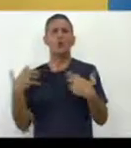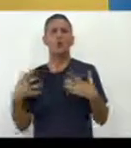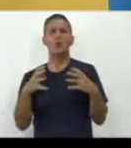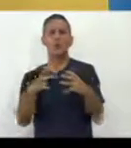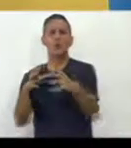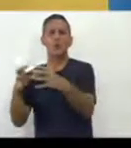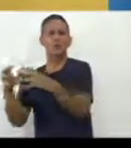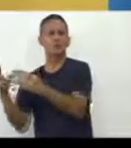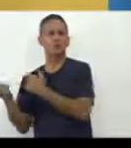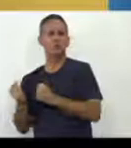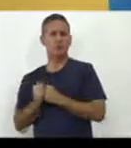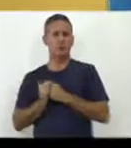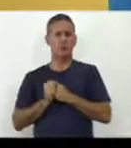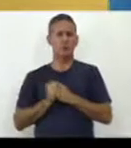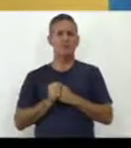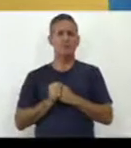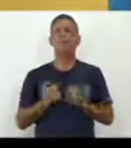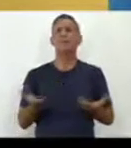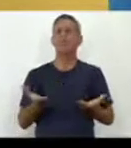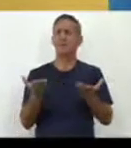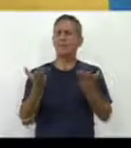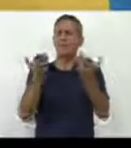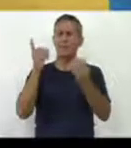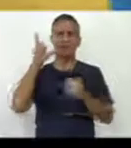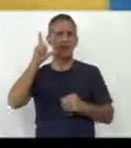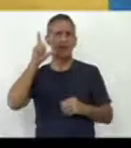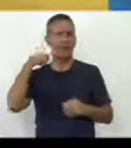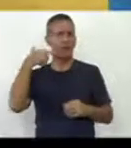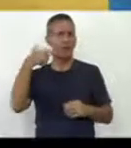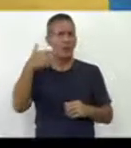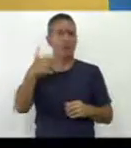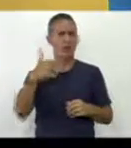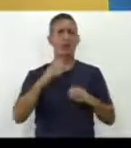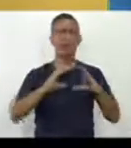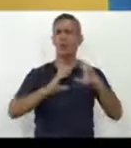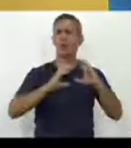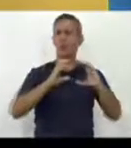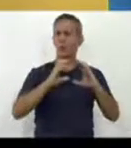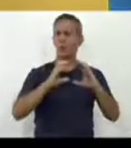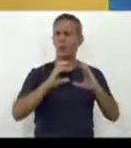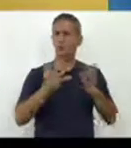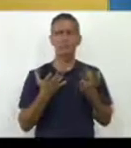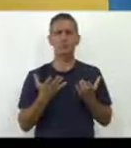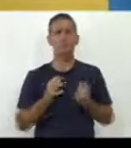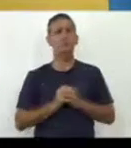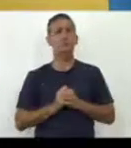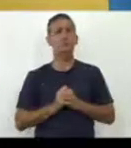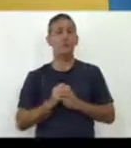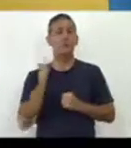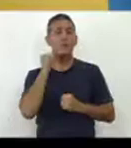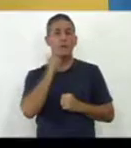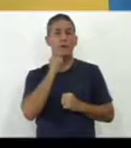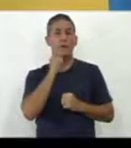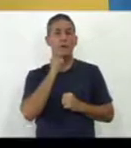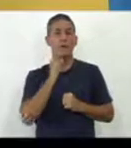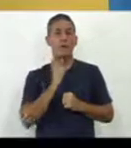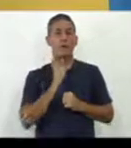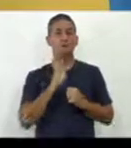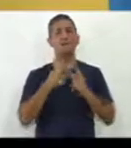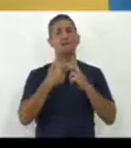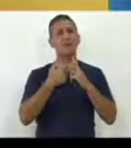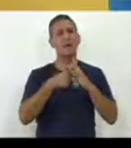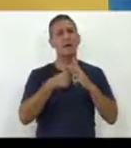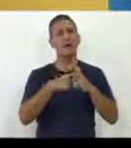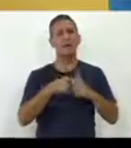el desarrollo del lenguaje y la comunicación e incluso la solución de problemas